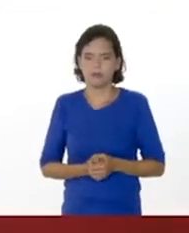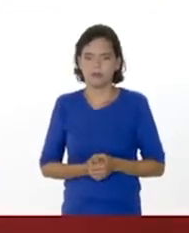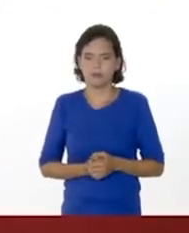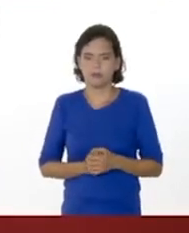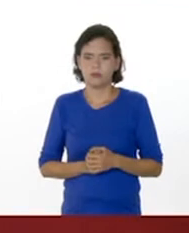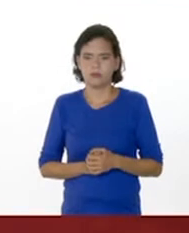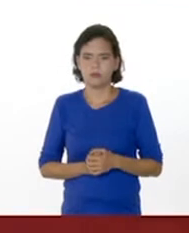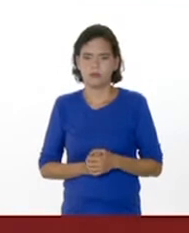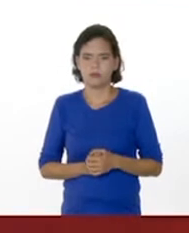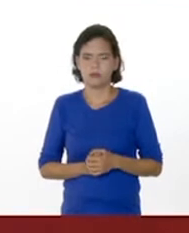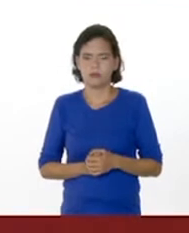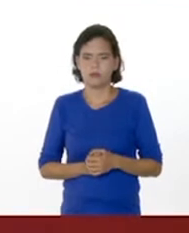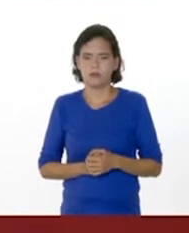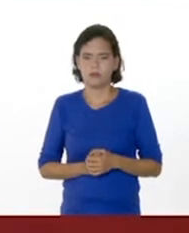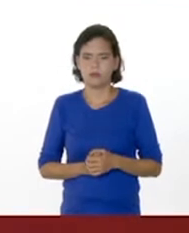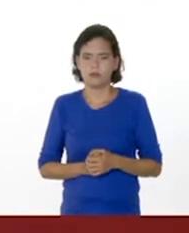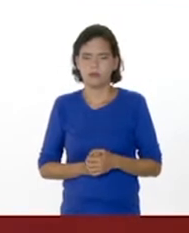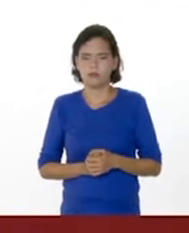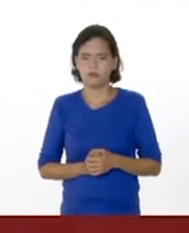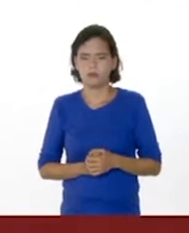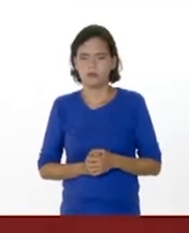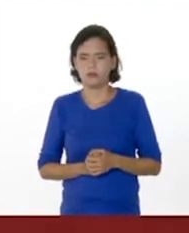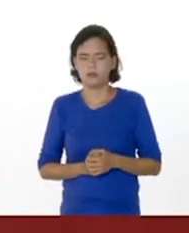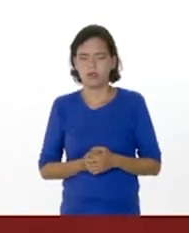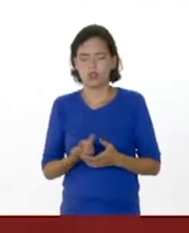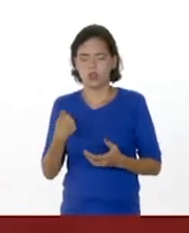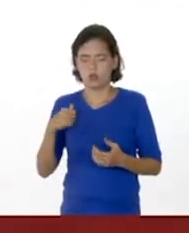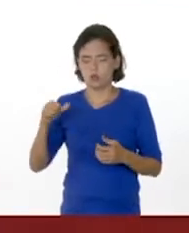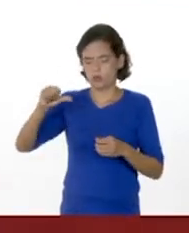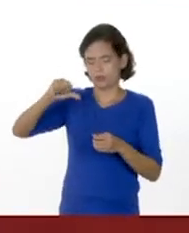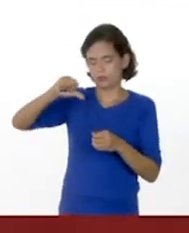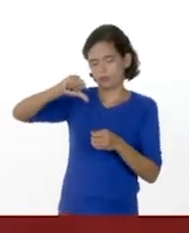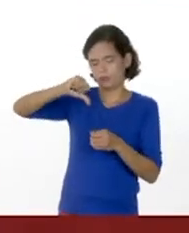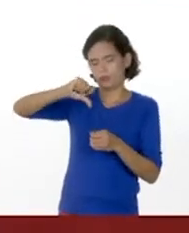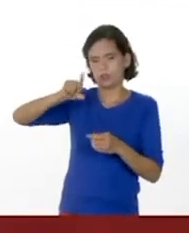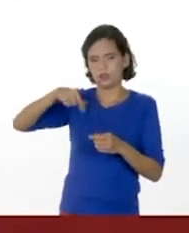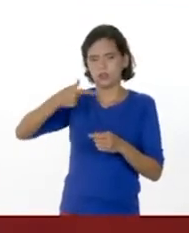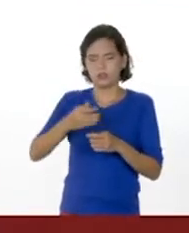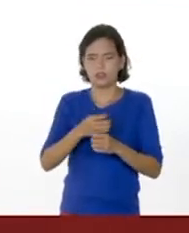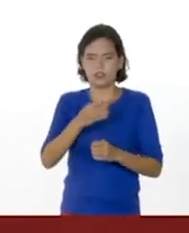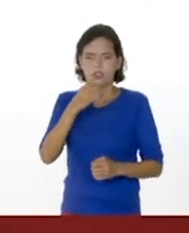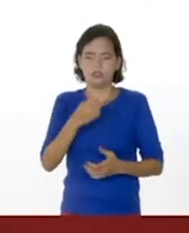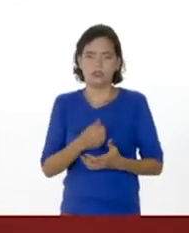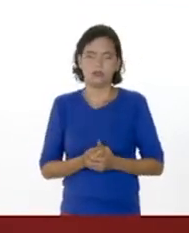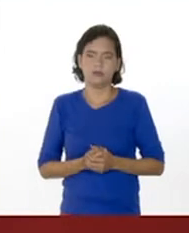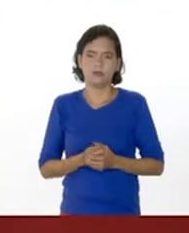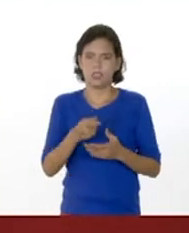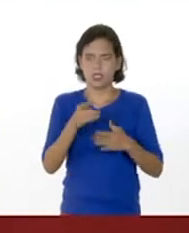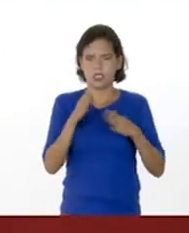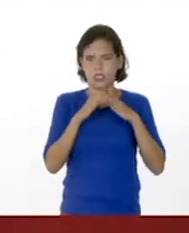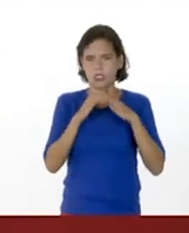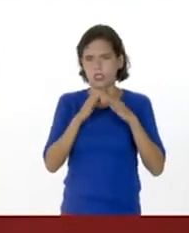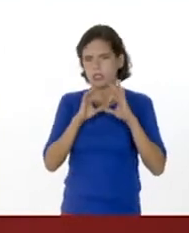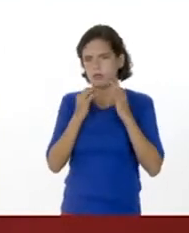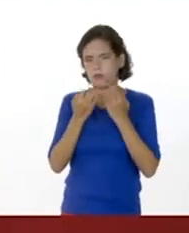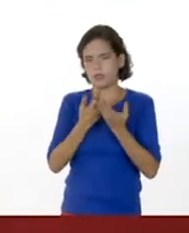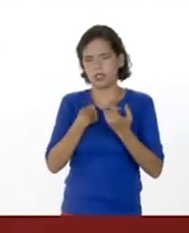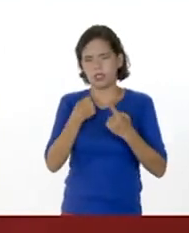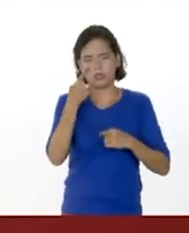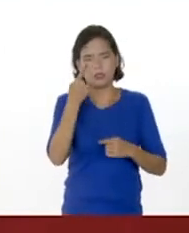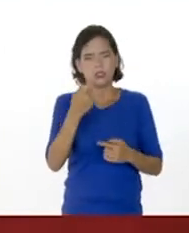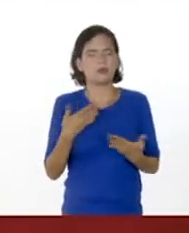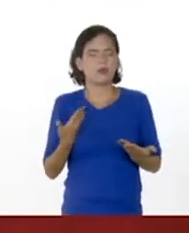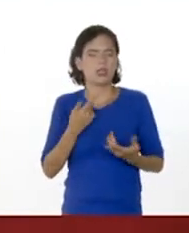introducir en el siguiente cilindro y en casa, en familia, están